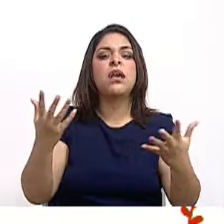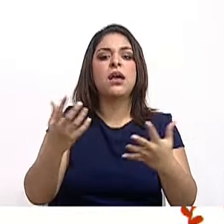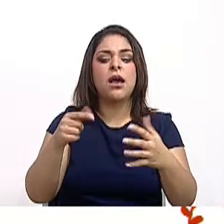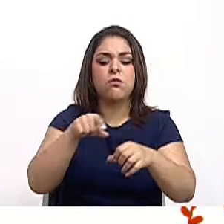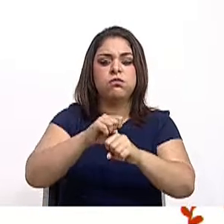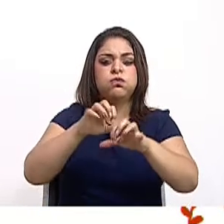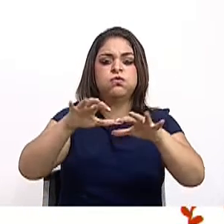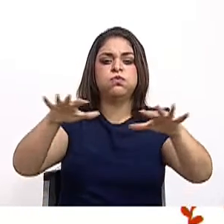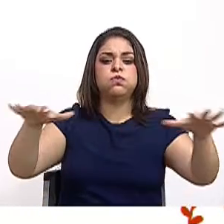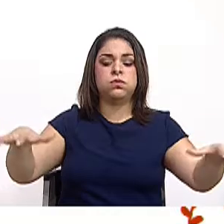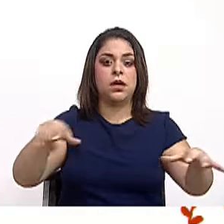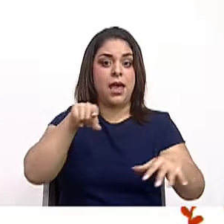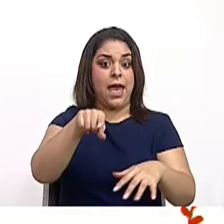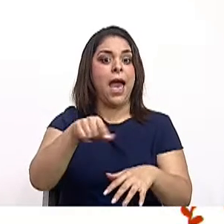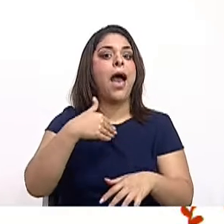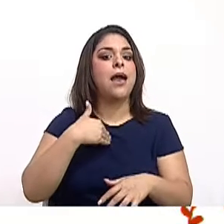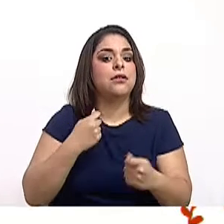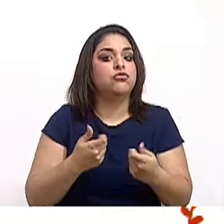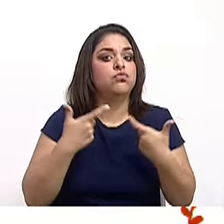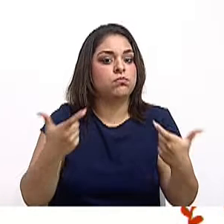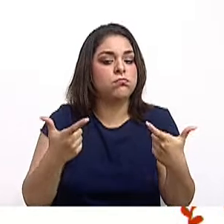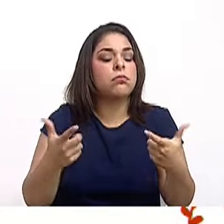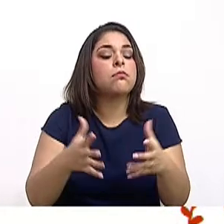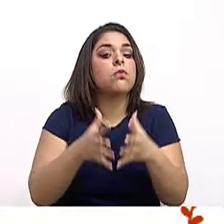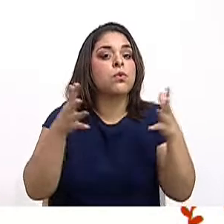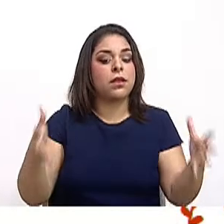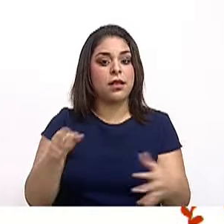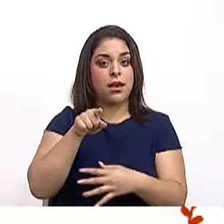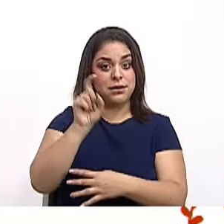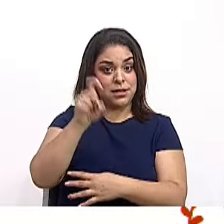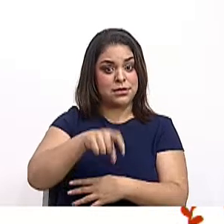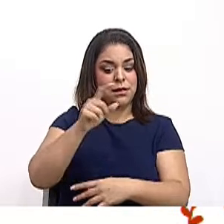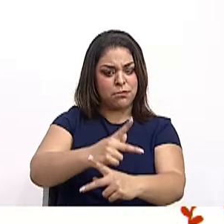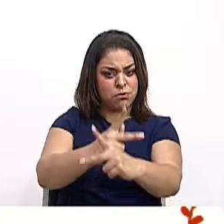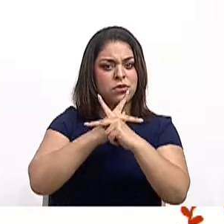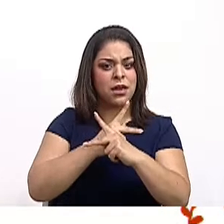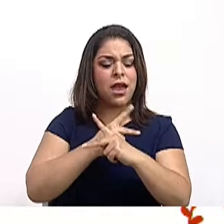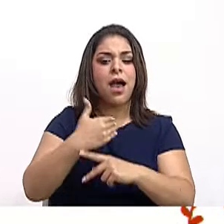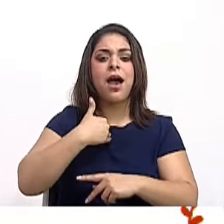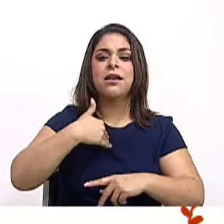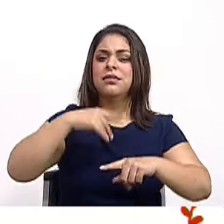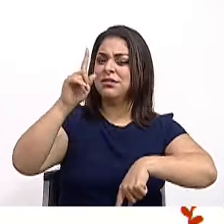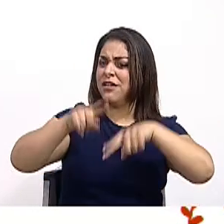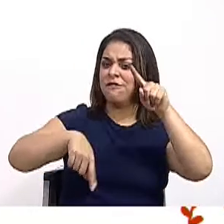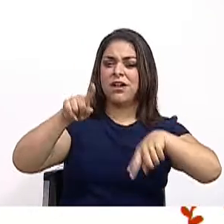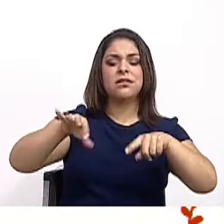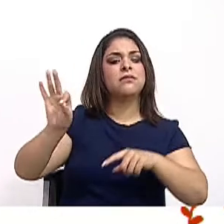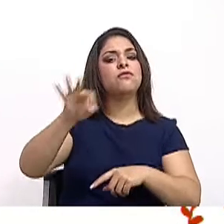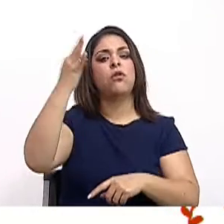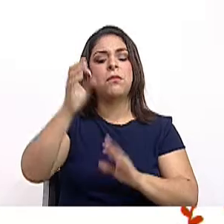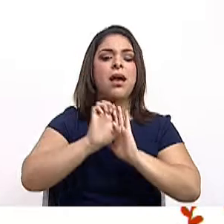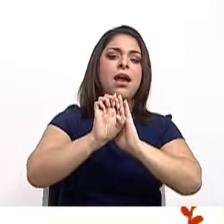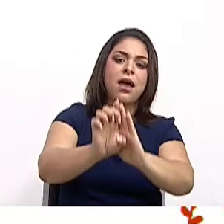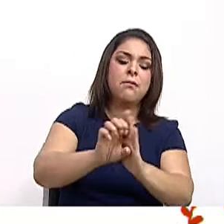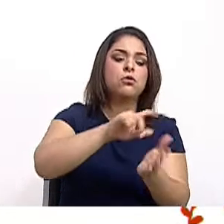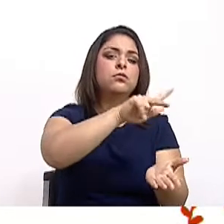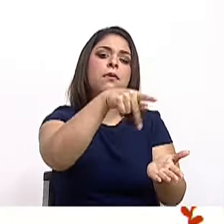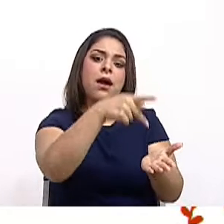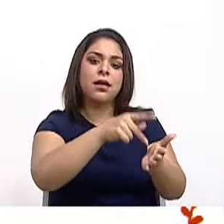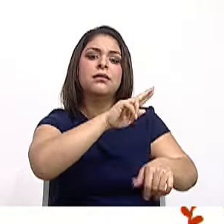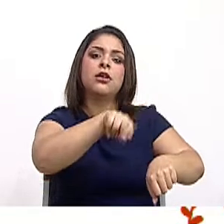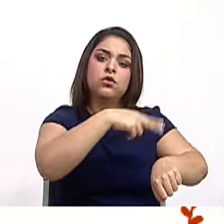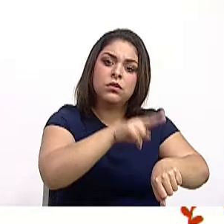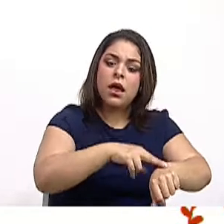una riqueza muy grande. De allí la necesidad de proteger. Y existen diversos mecanismos, como parques nacionales,